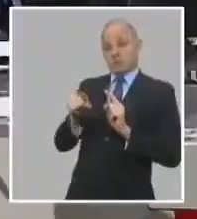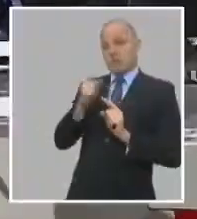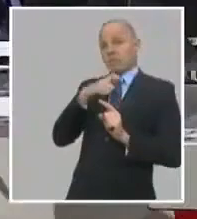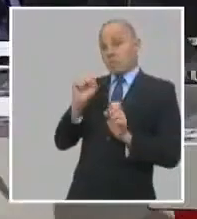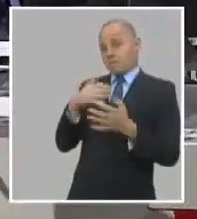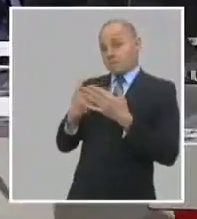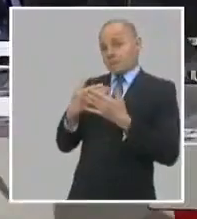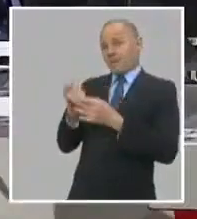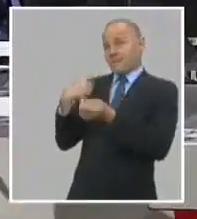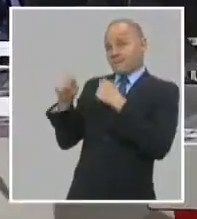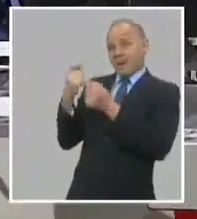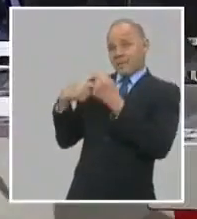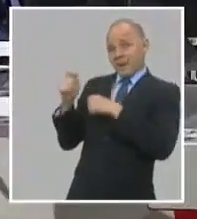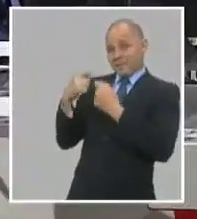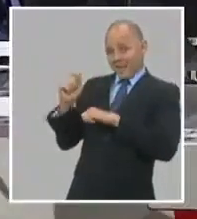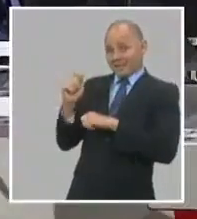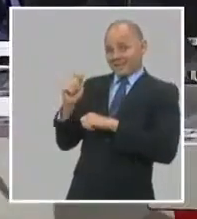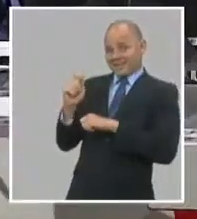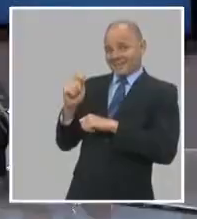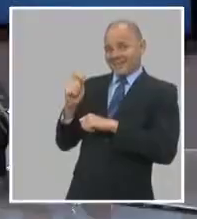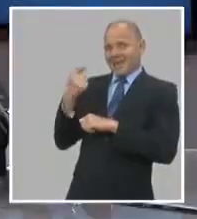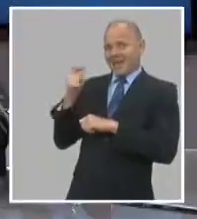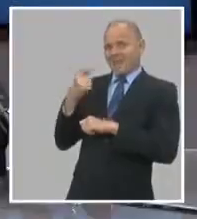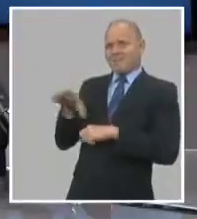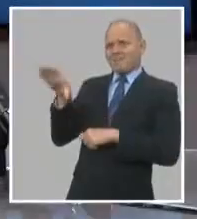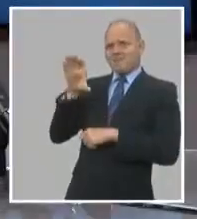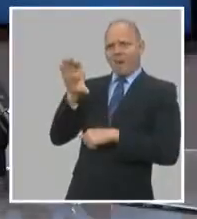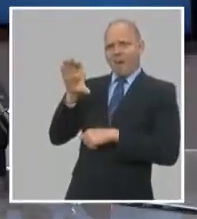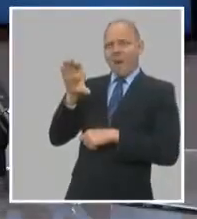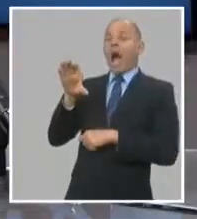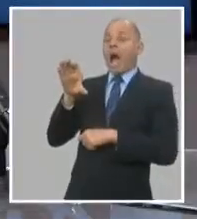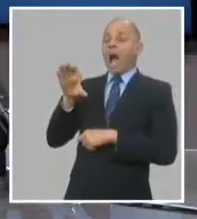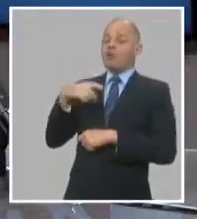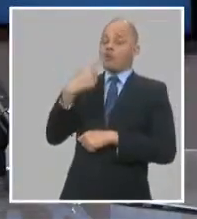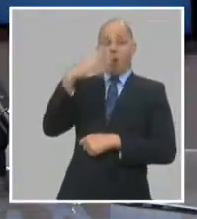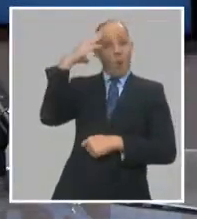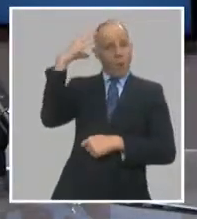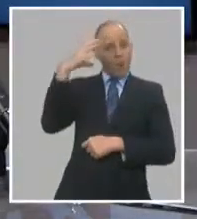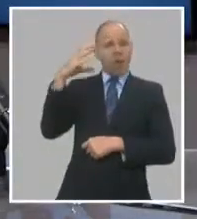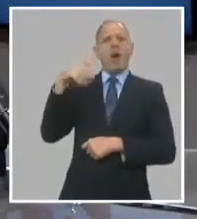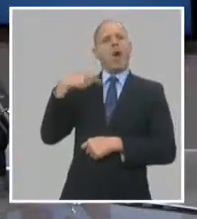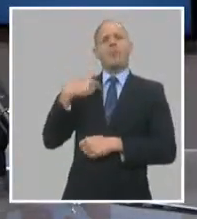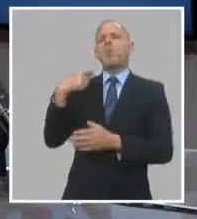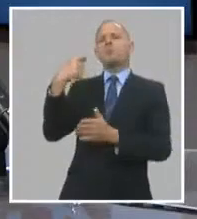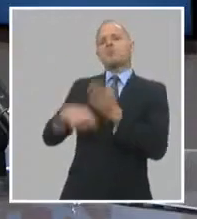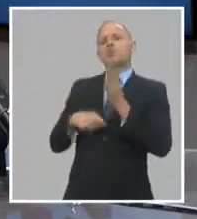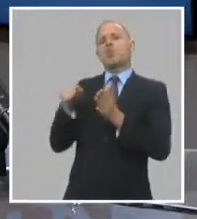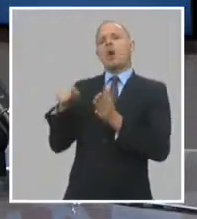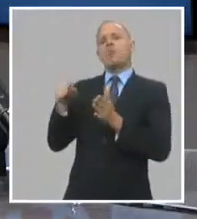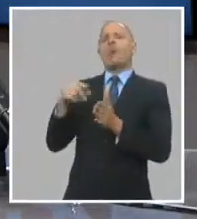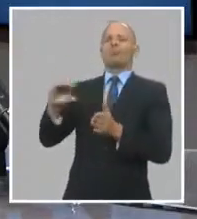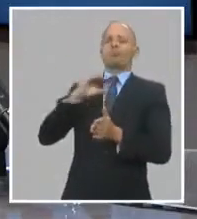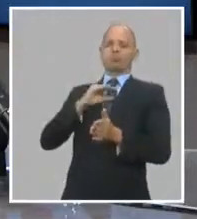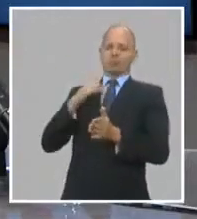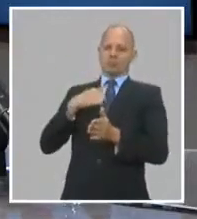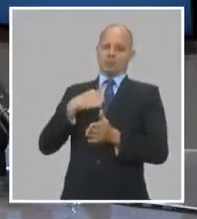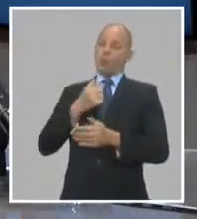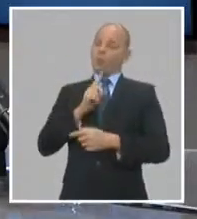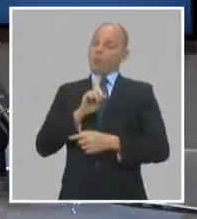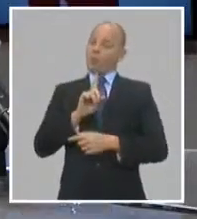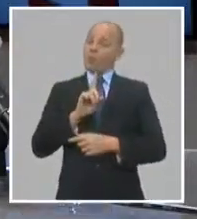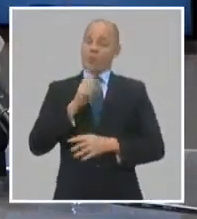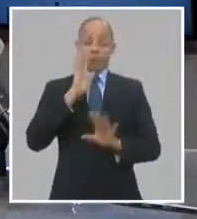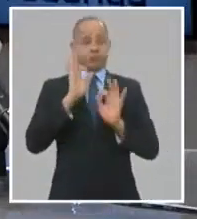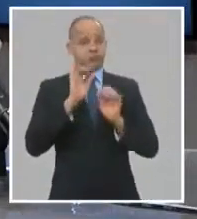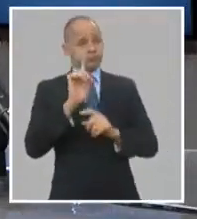Porque si el tipo de es 20 y yo te doy 20 pesos por un dólar de exportación y después te pongo